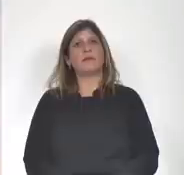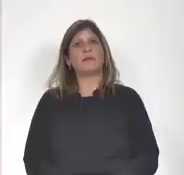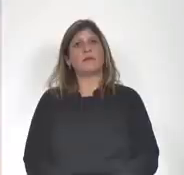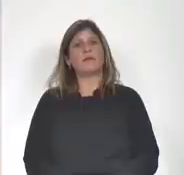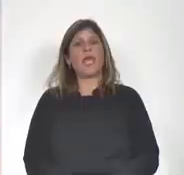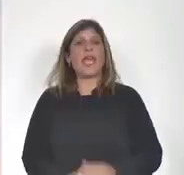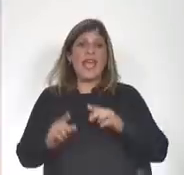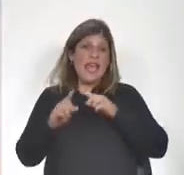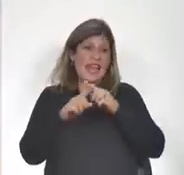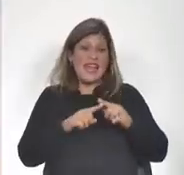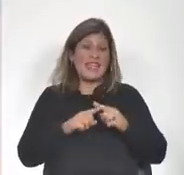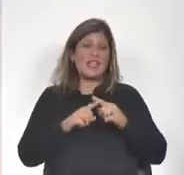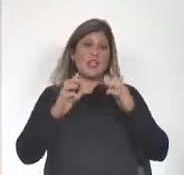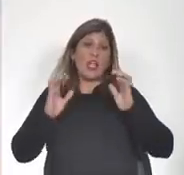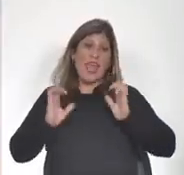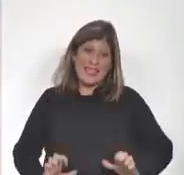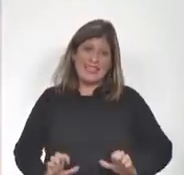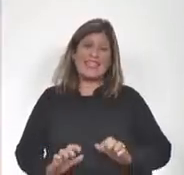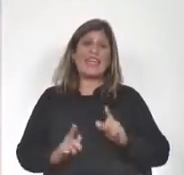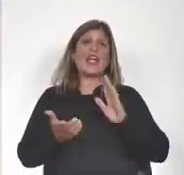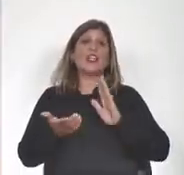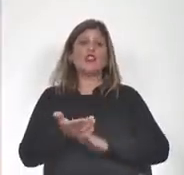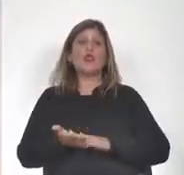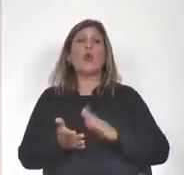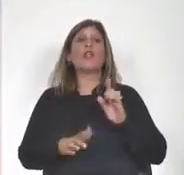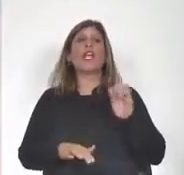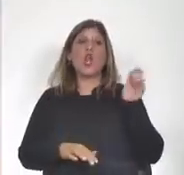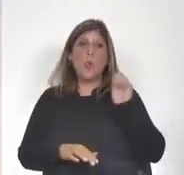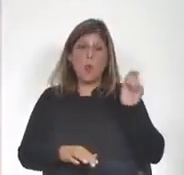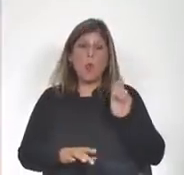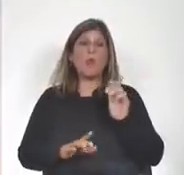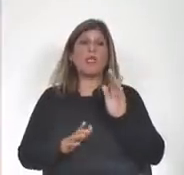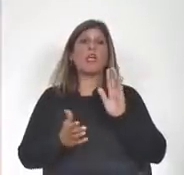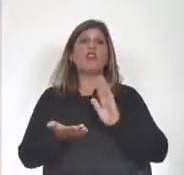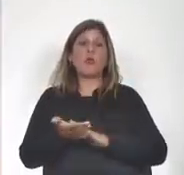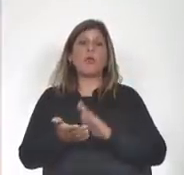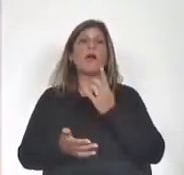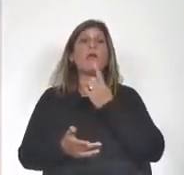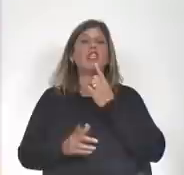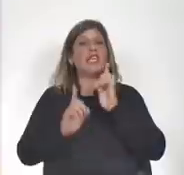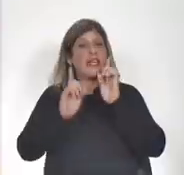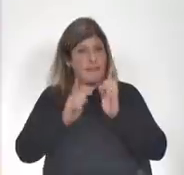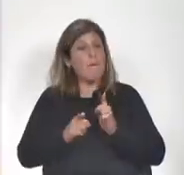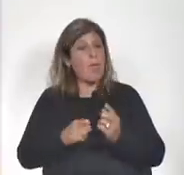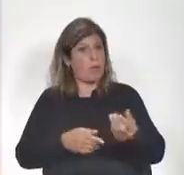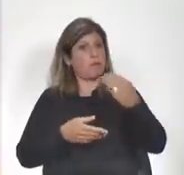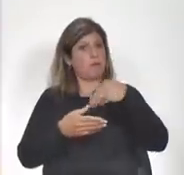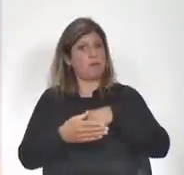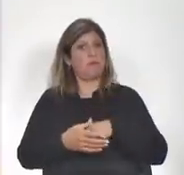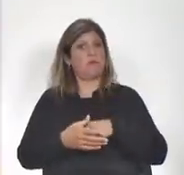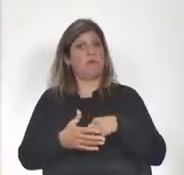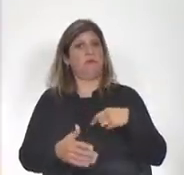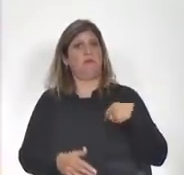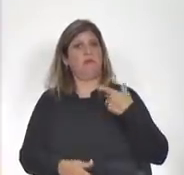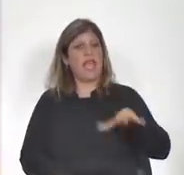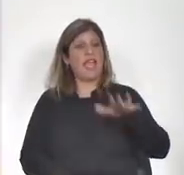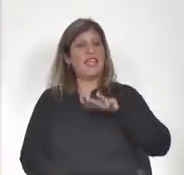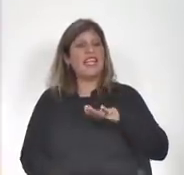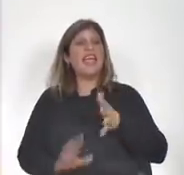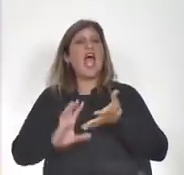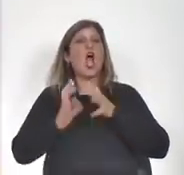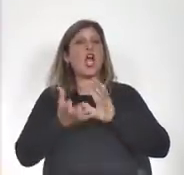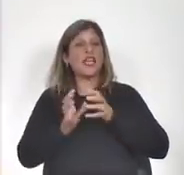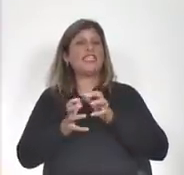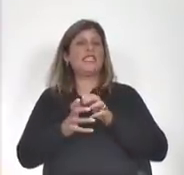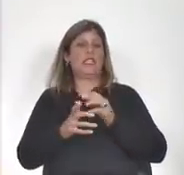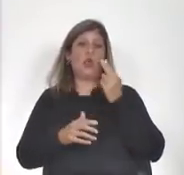La discusión ética sobre lo público y sobre la política también cabe en sociedades en crisis y